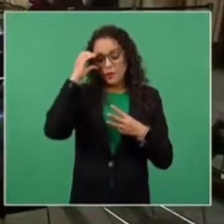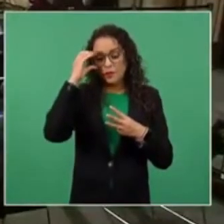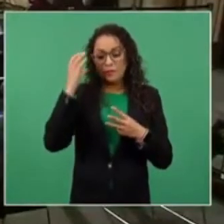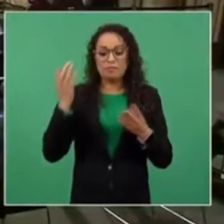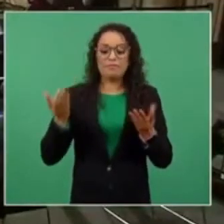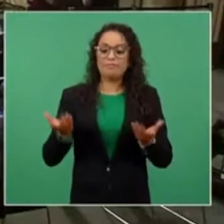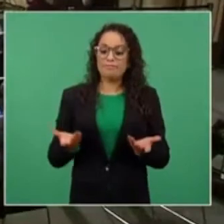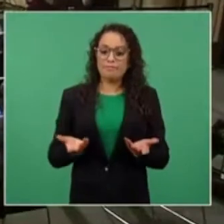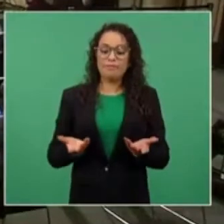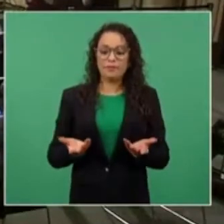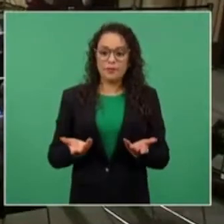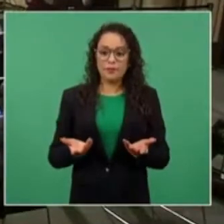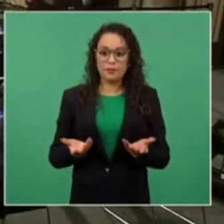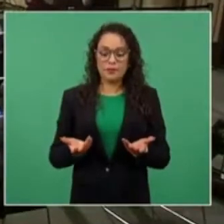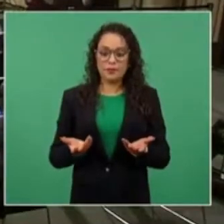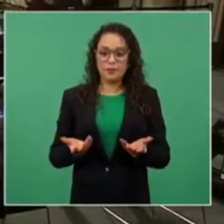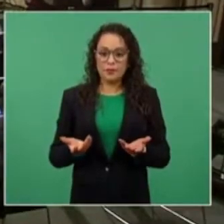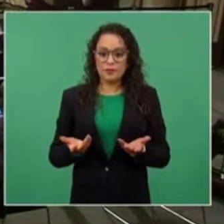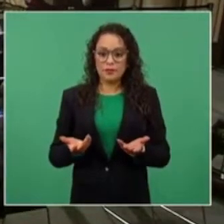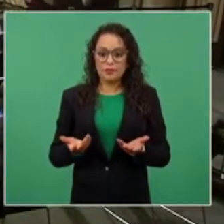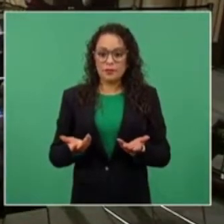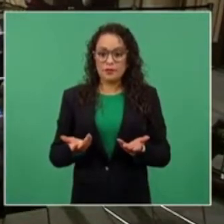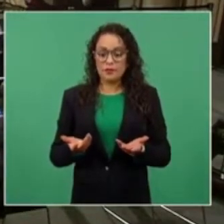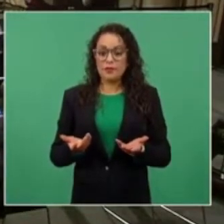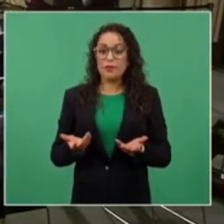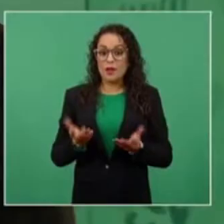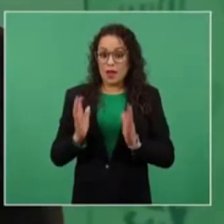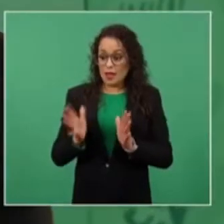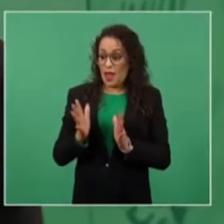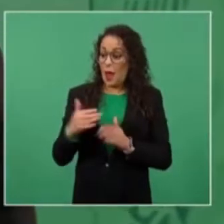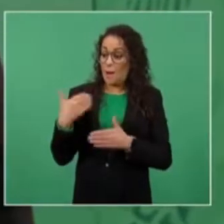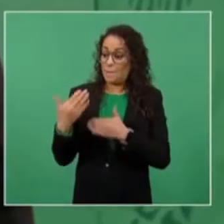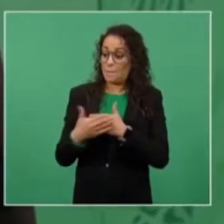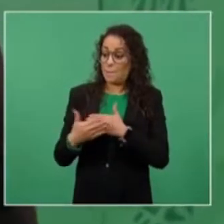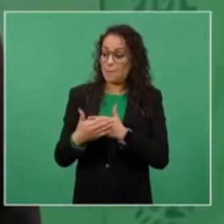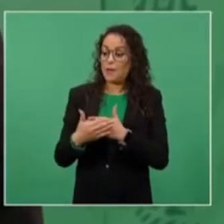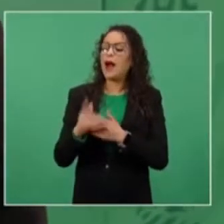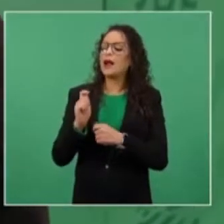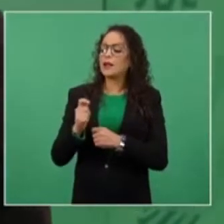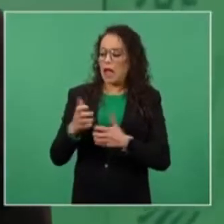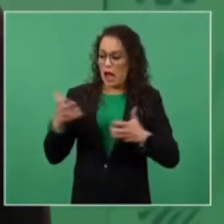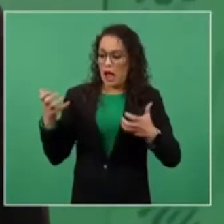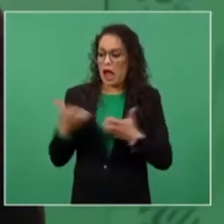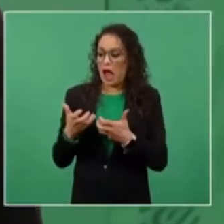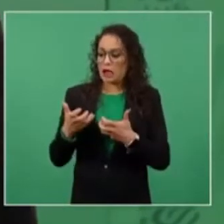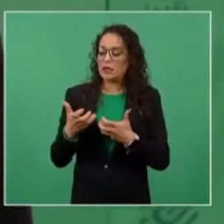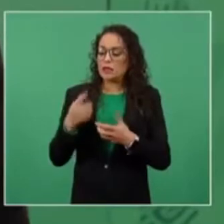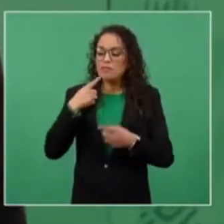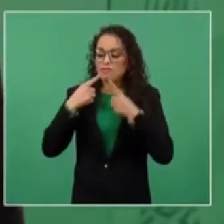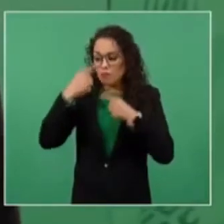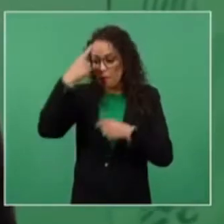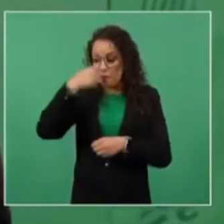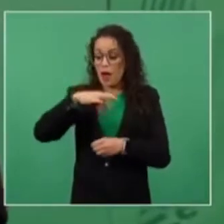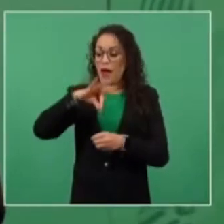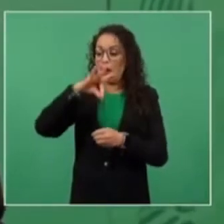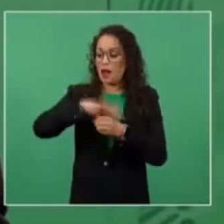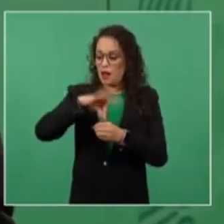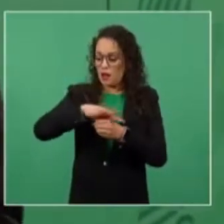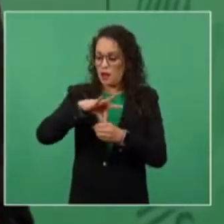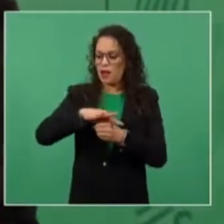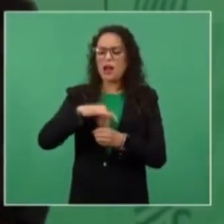Entonces, venía la votación, reforma energética,